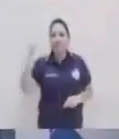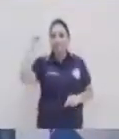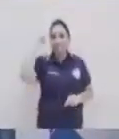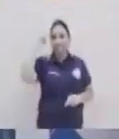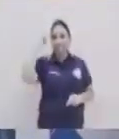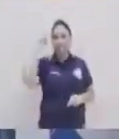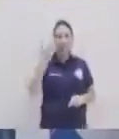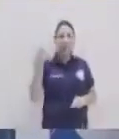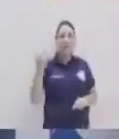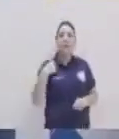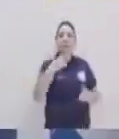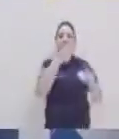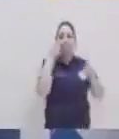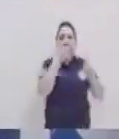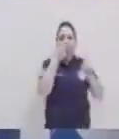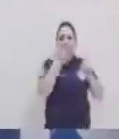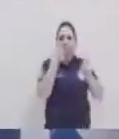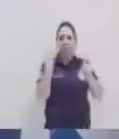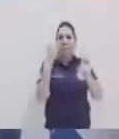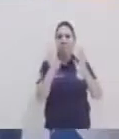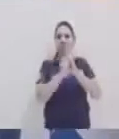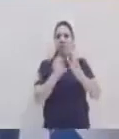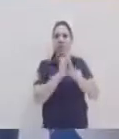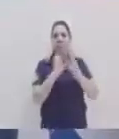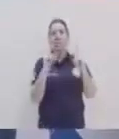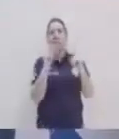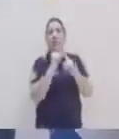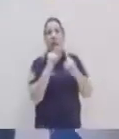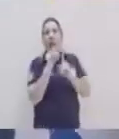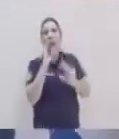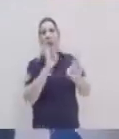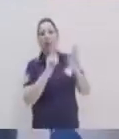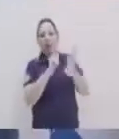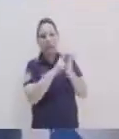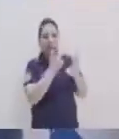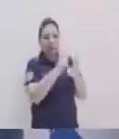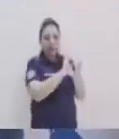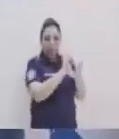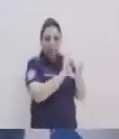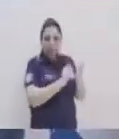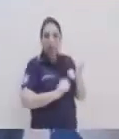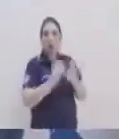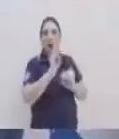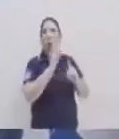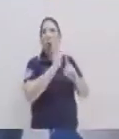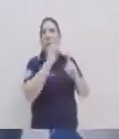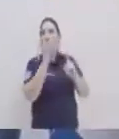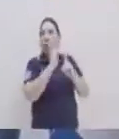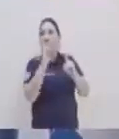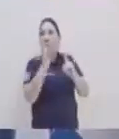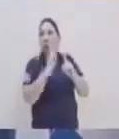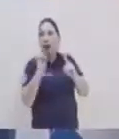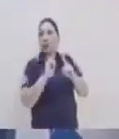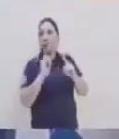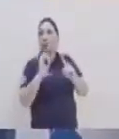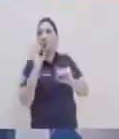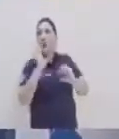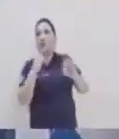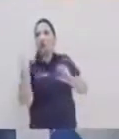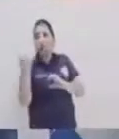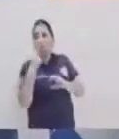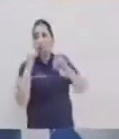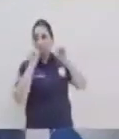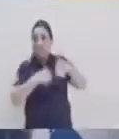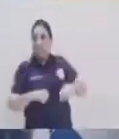me viene a la mente el poder identificar muchas veces en palabras, en textos, en oraciones, el que pues todo puede tener un